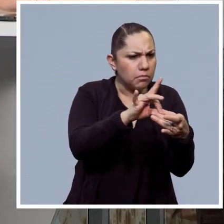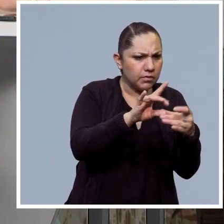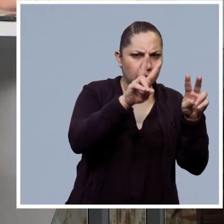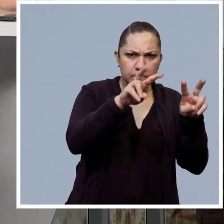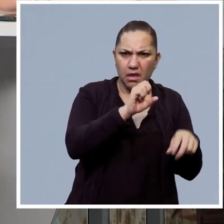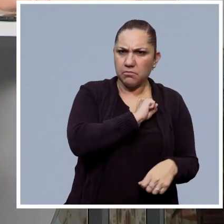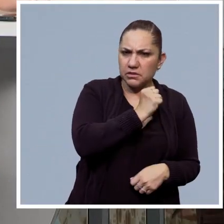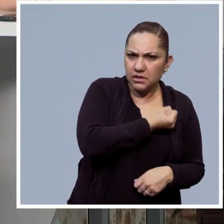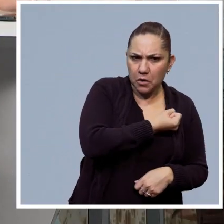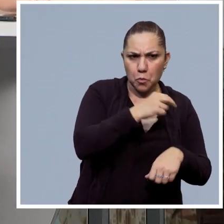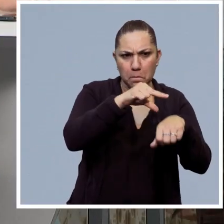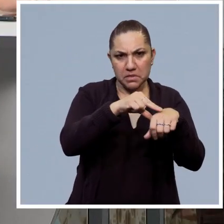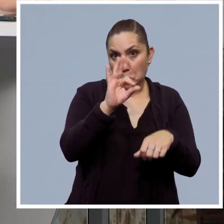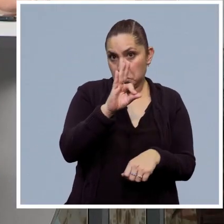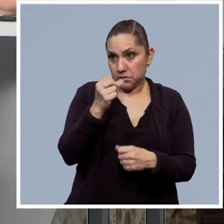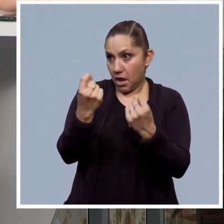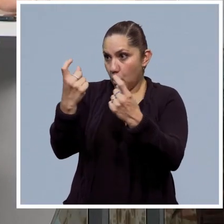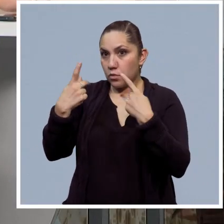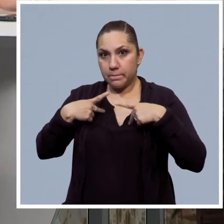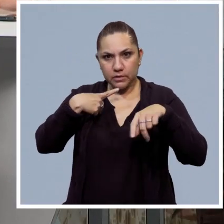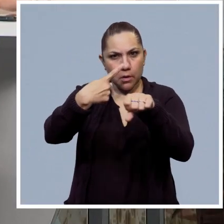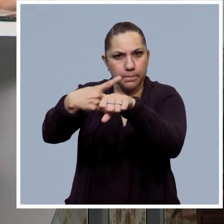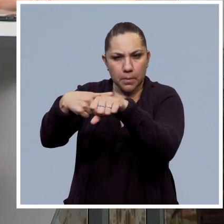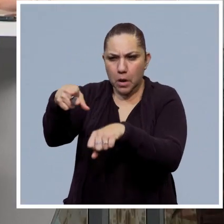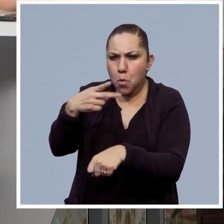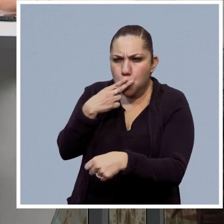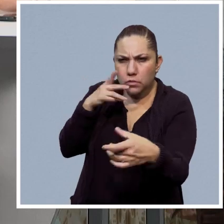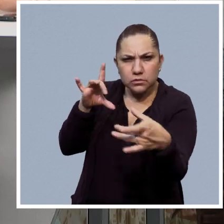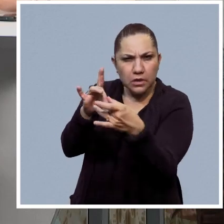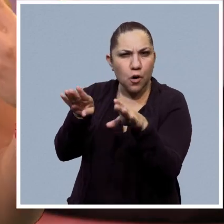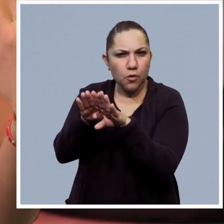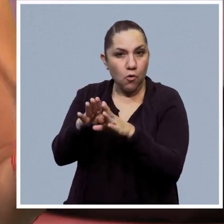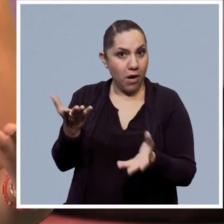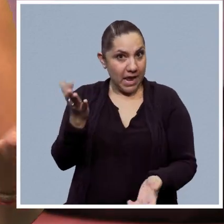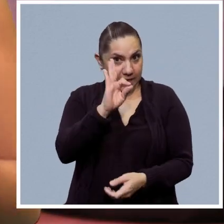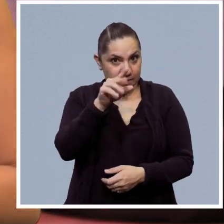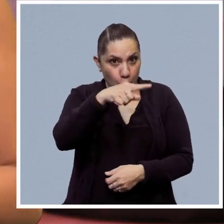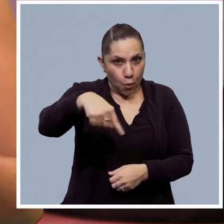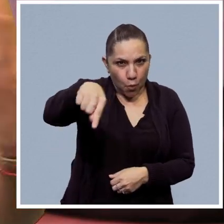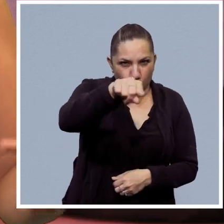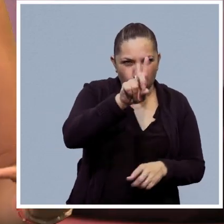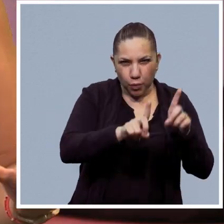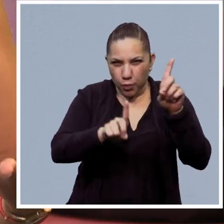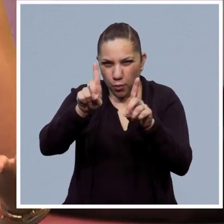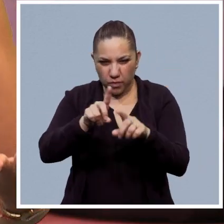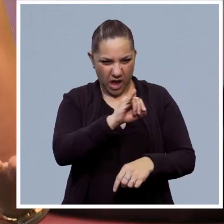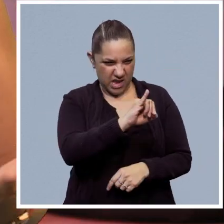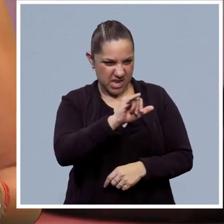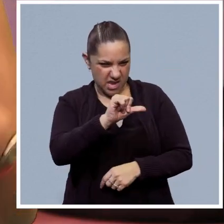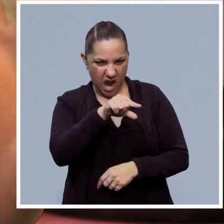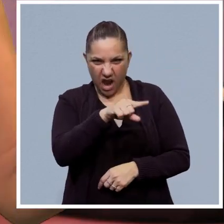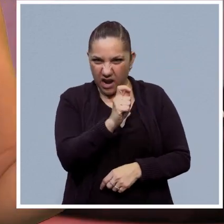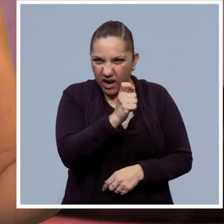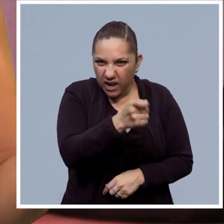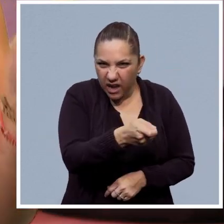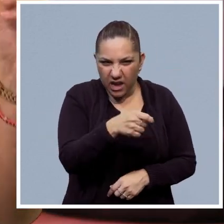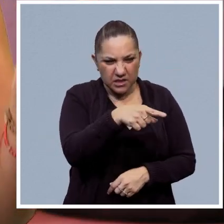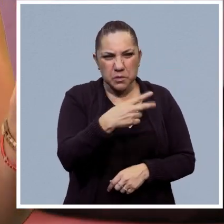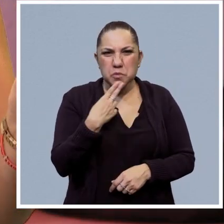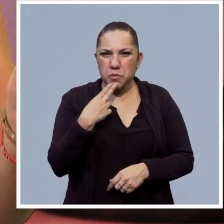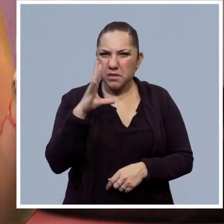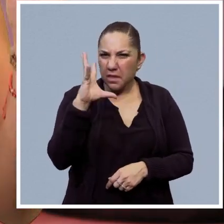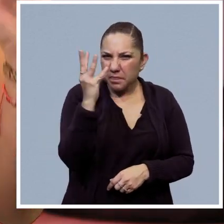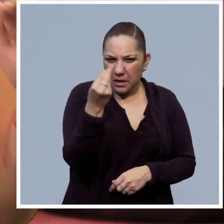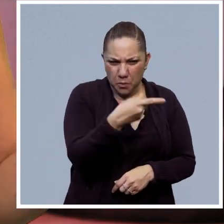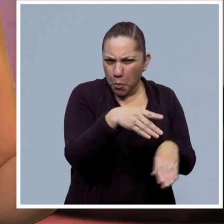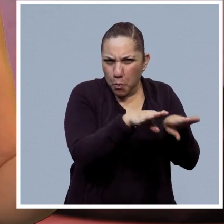en el campo de la salud y cómo puede ayudar en el tratamiento de algunos pacientes. Así que si tienen algunas dudas sobre qué es la inteligencia artificial, cómo funciona y